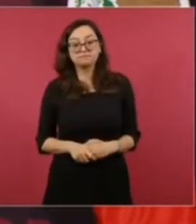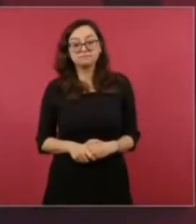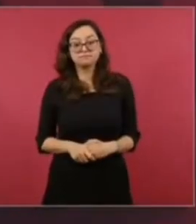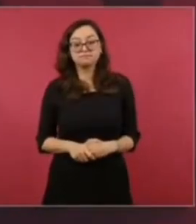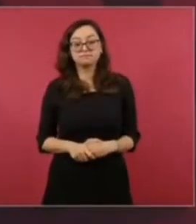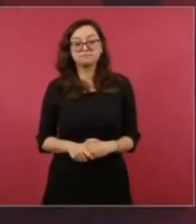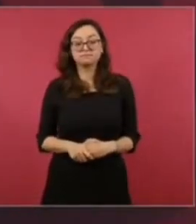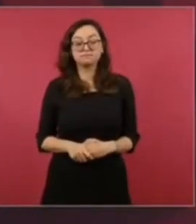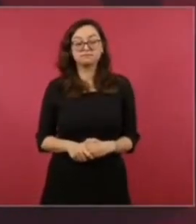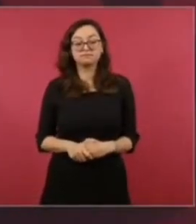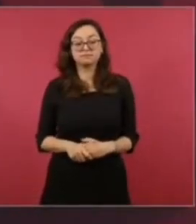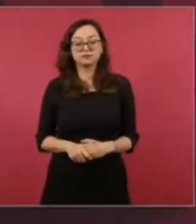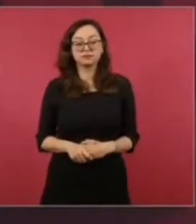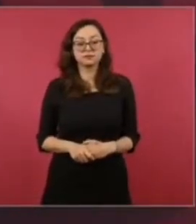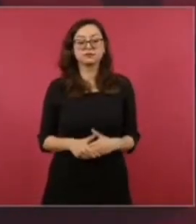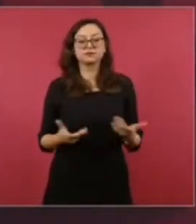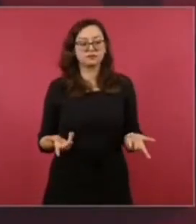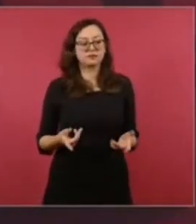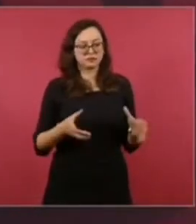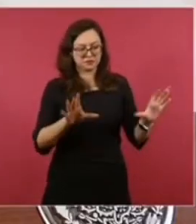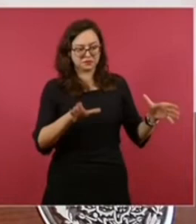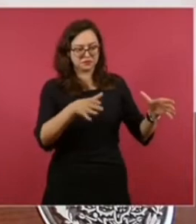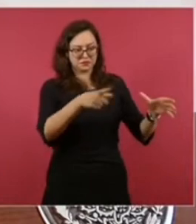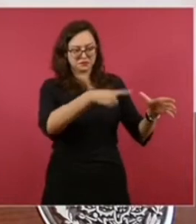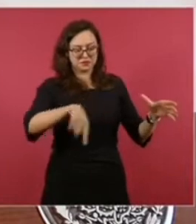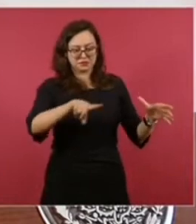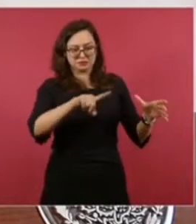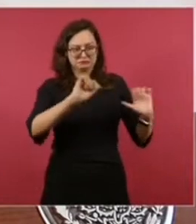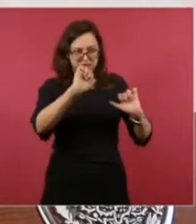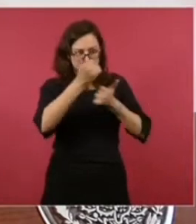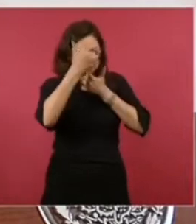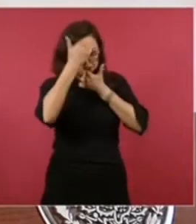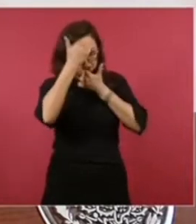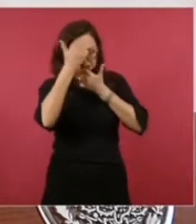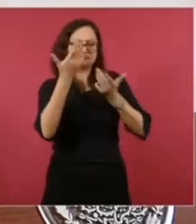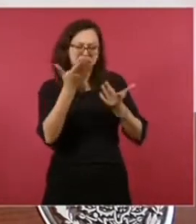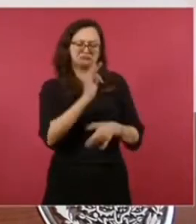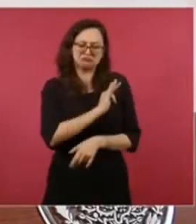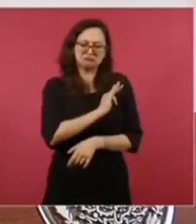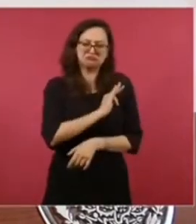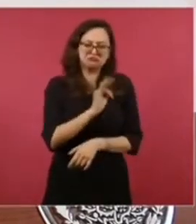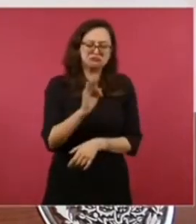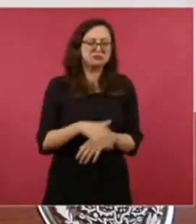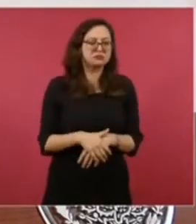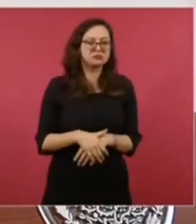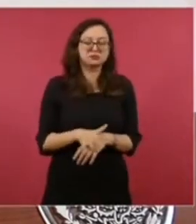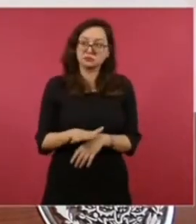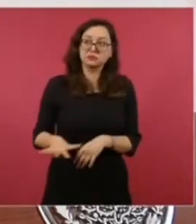es de sabios cambiar de opinión, respetar a la gente.